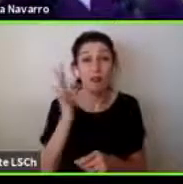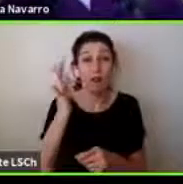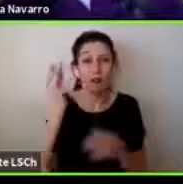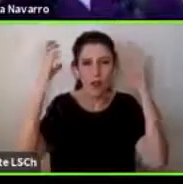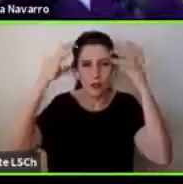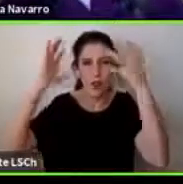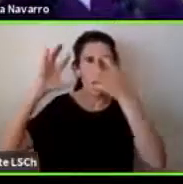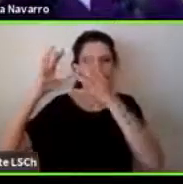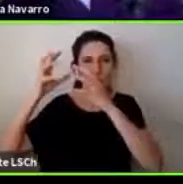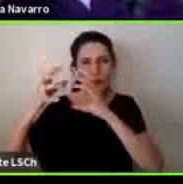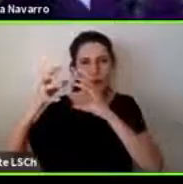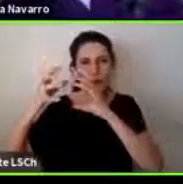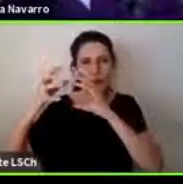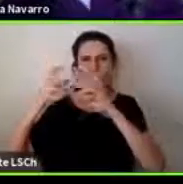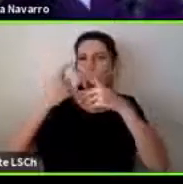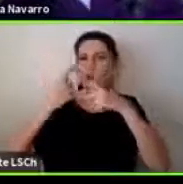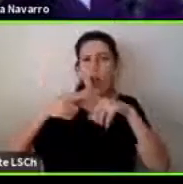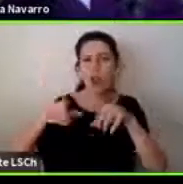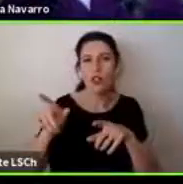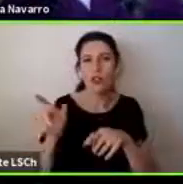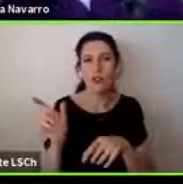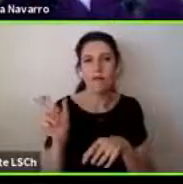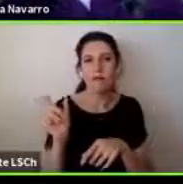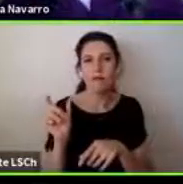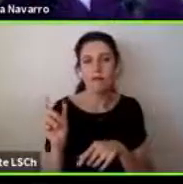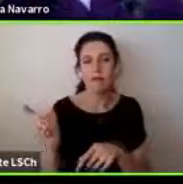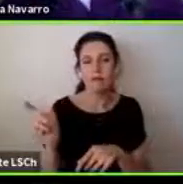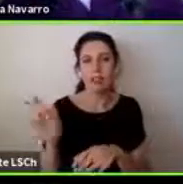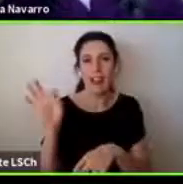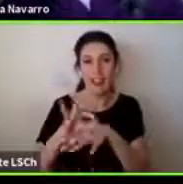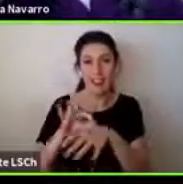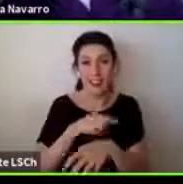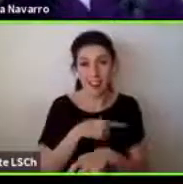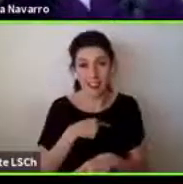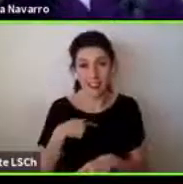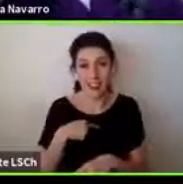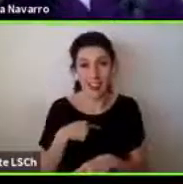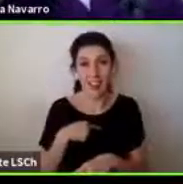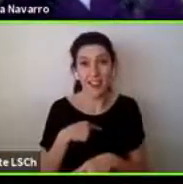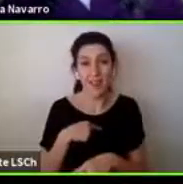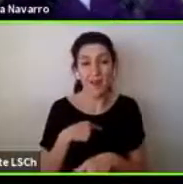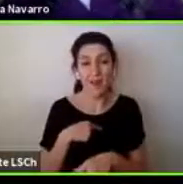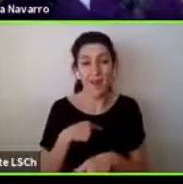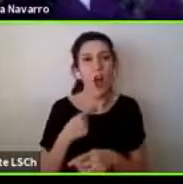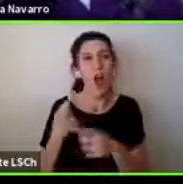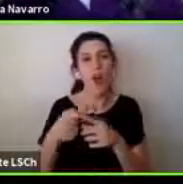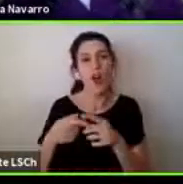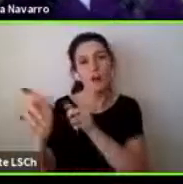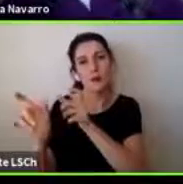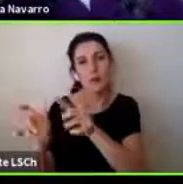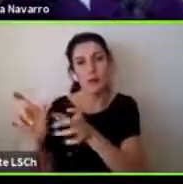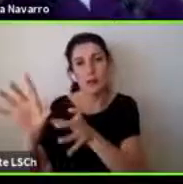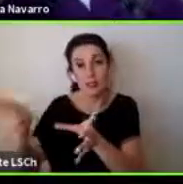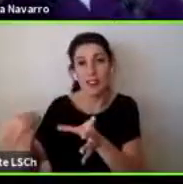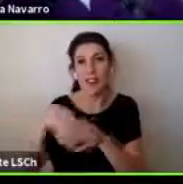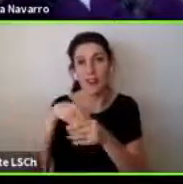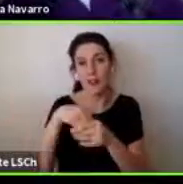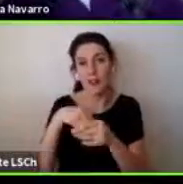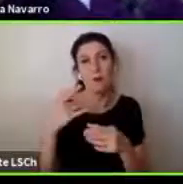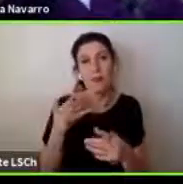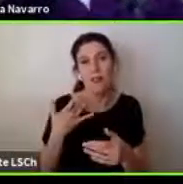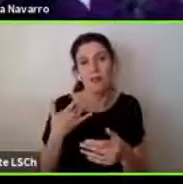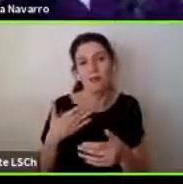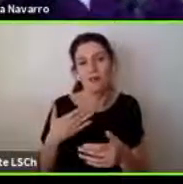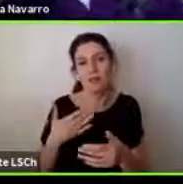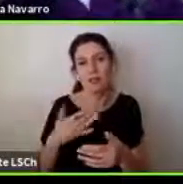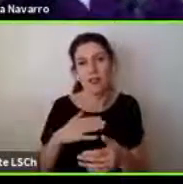diagnósticos para para incluir también a esa población que no se pudo incluir por el límite que teníamos ahora